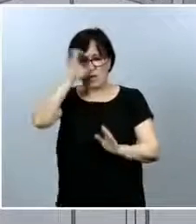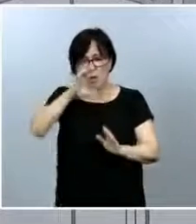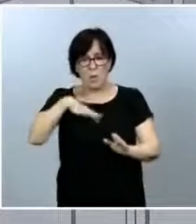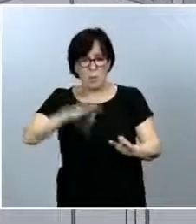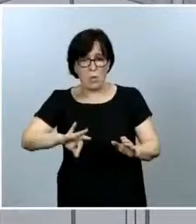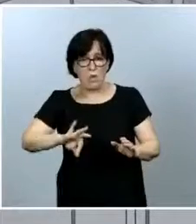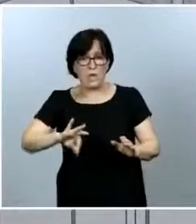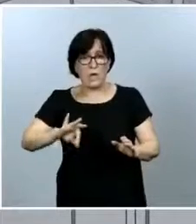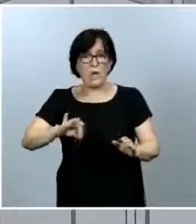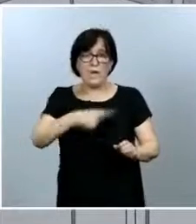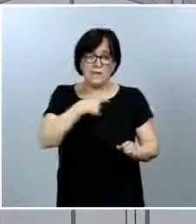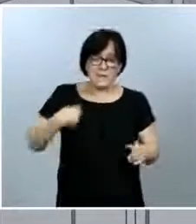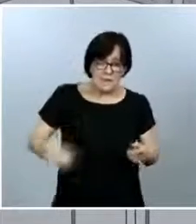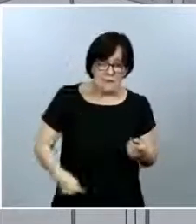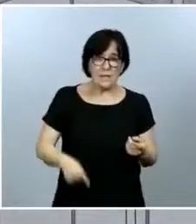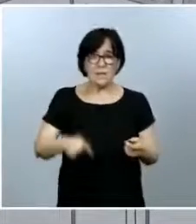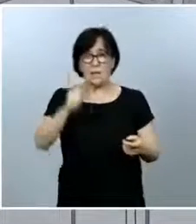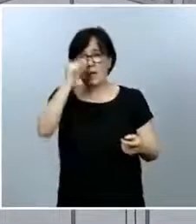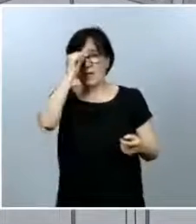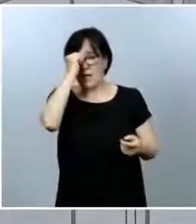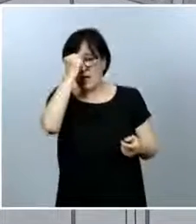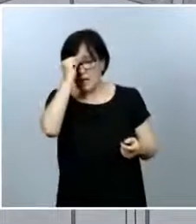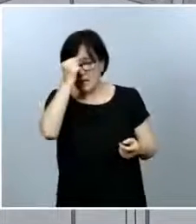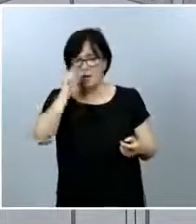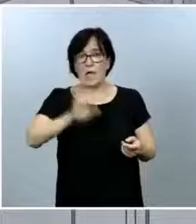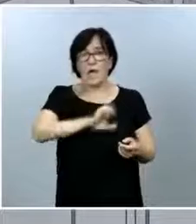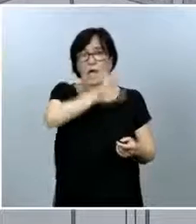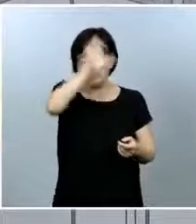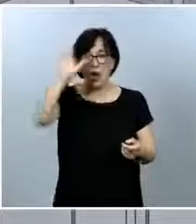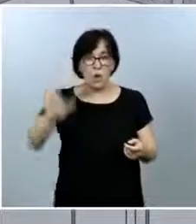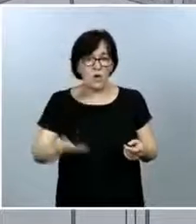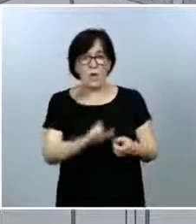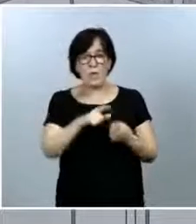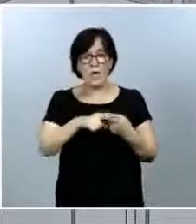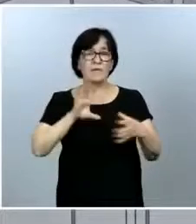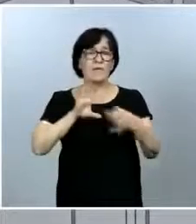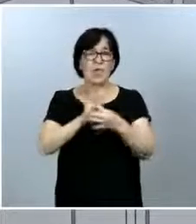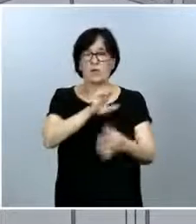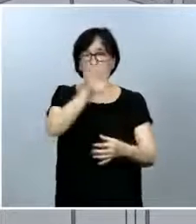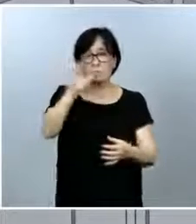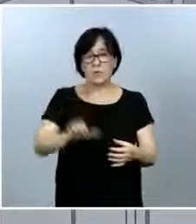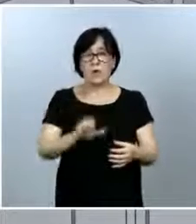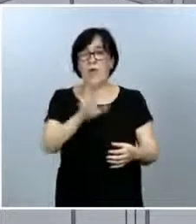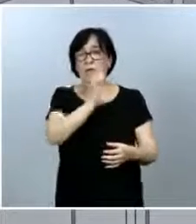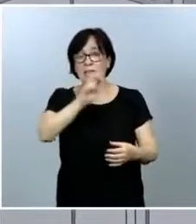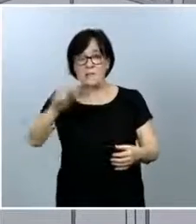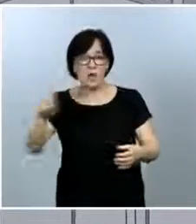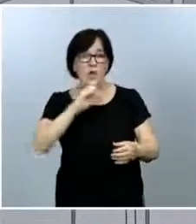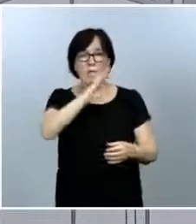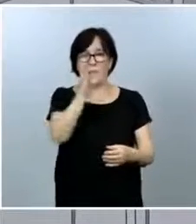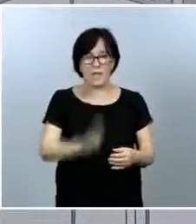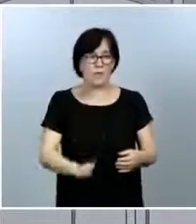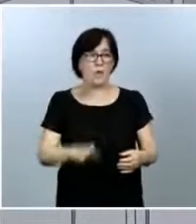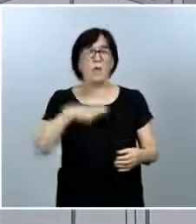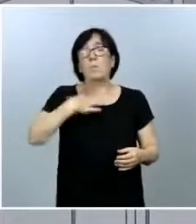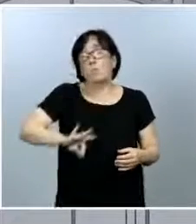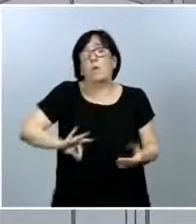China, India, Europa, cualquier país europeo de la Unión Europea, Estados Unidos o Brasil, también lo puede encontrar Rusia.